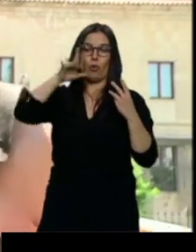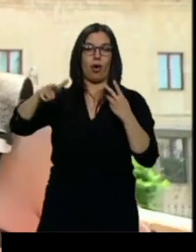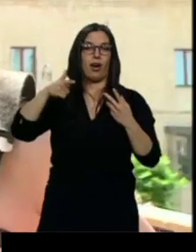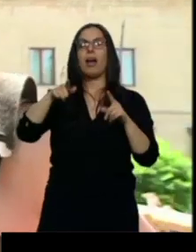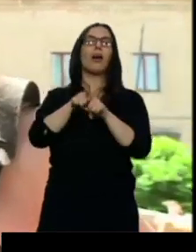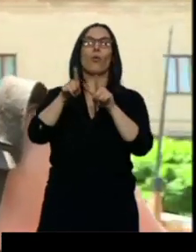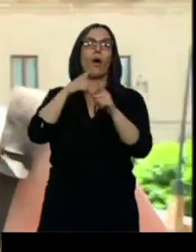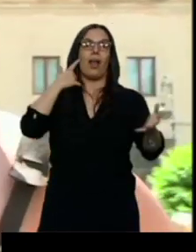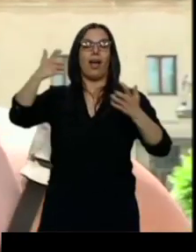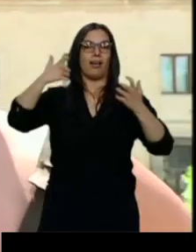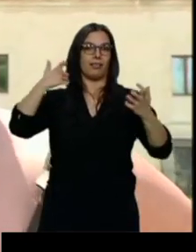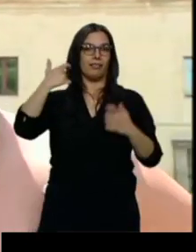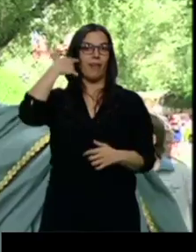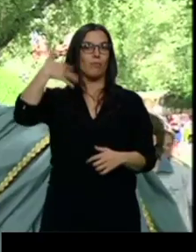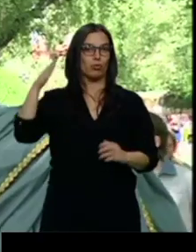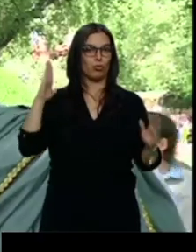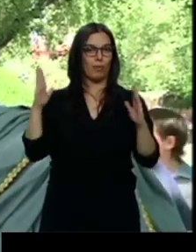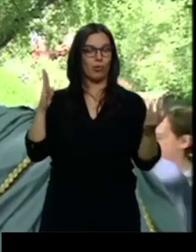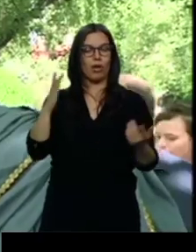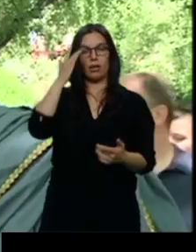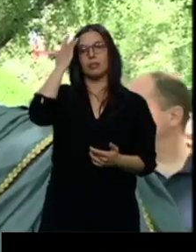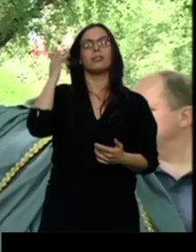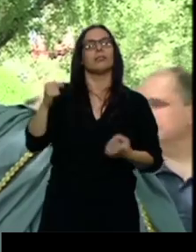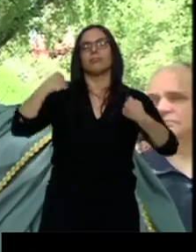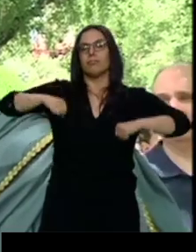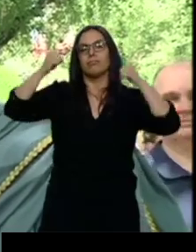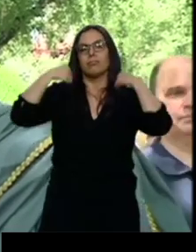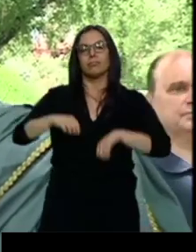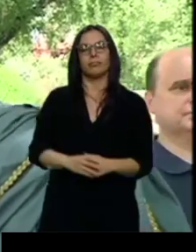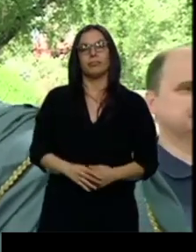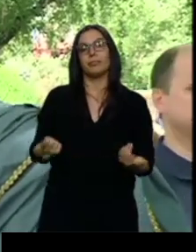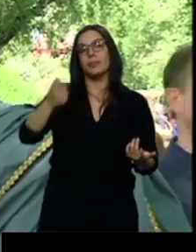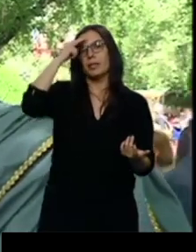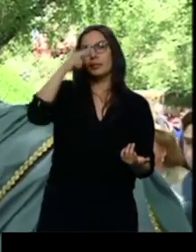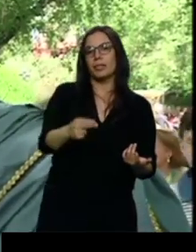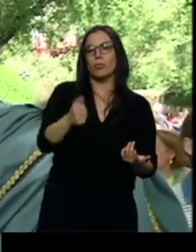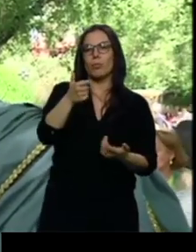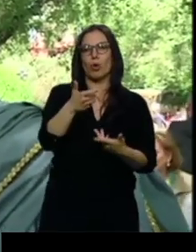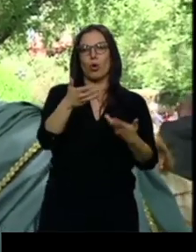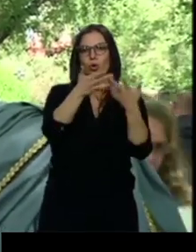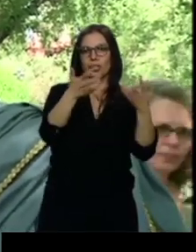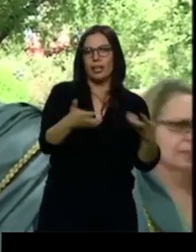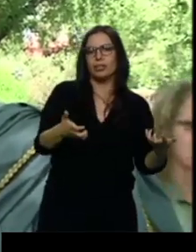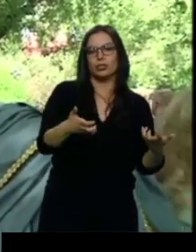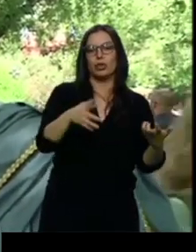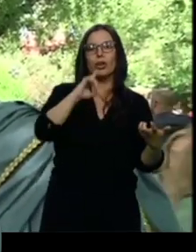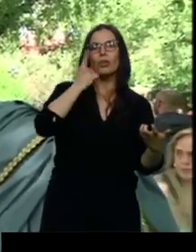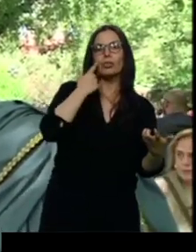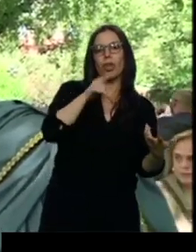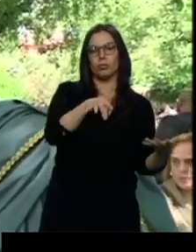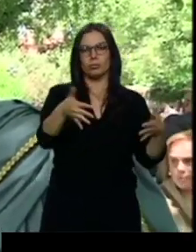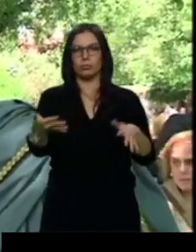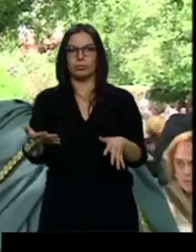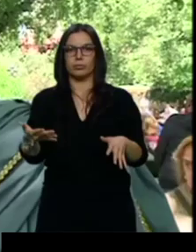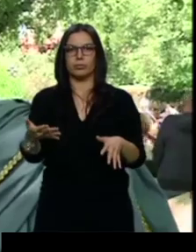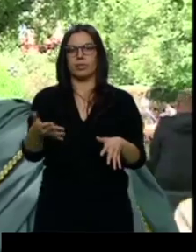y eso simplemente es entrenar. De respetar un poco los escritos y las cosas halladas, que enseguida León se pondrá